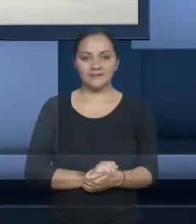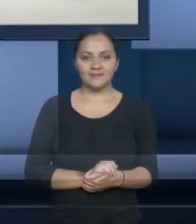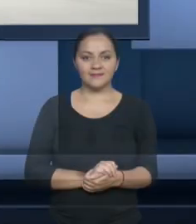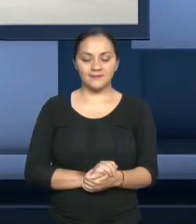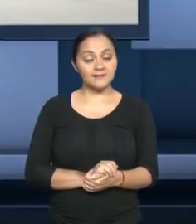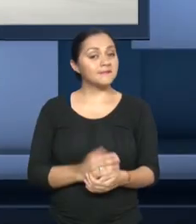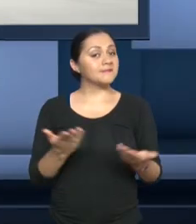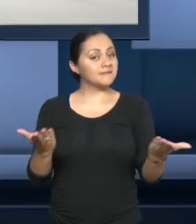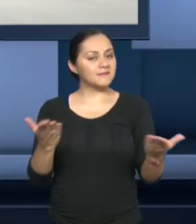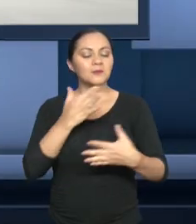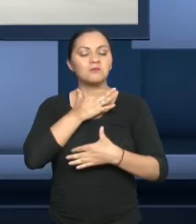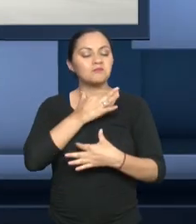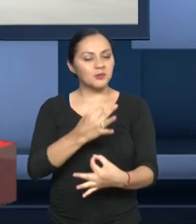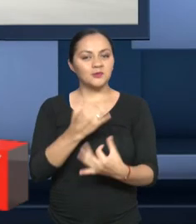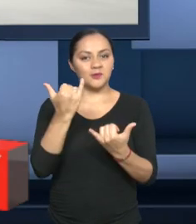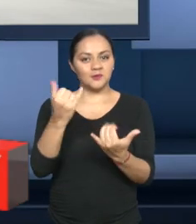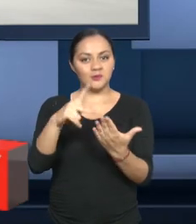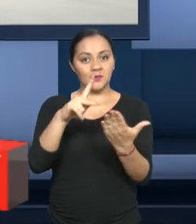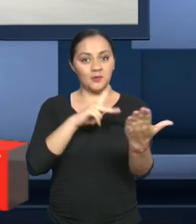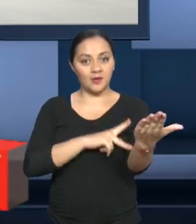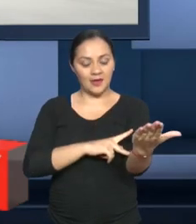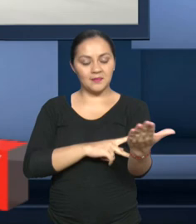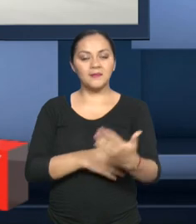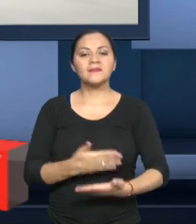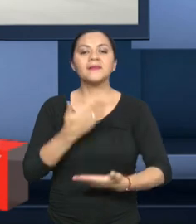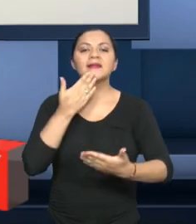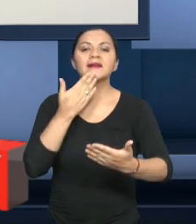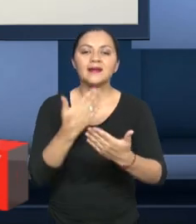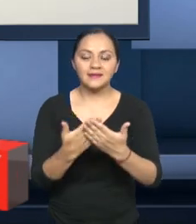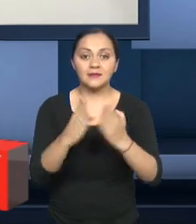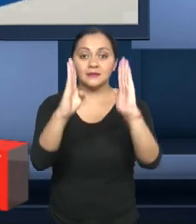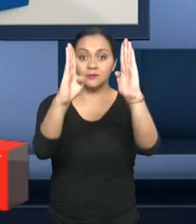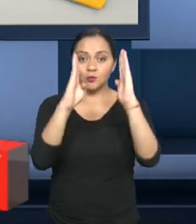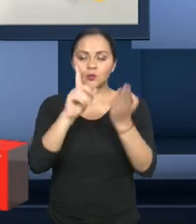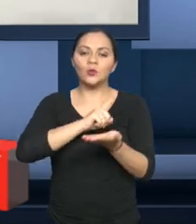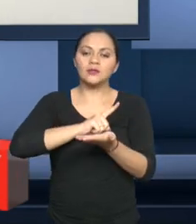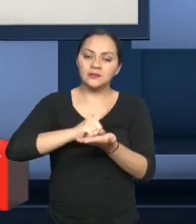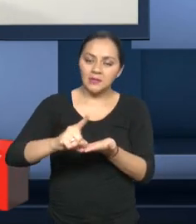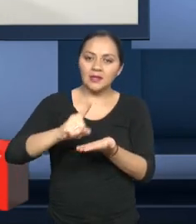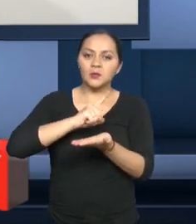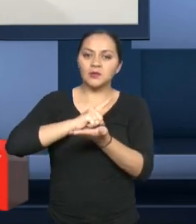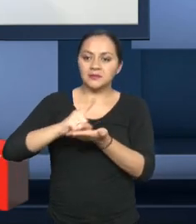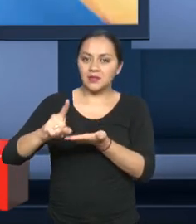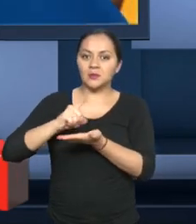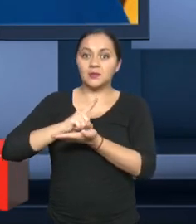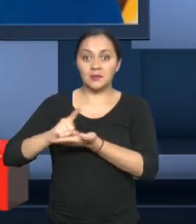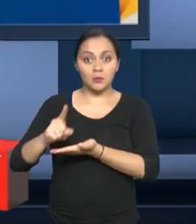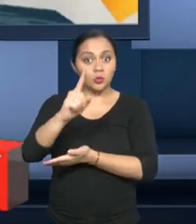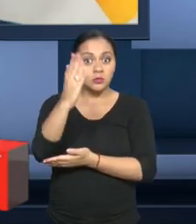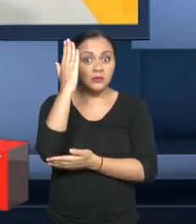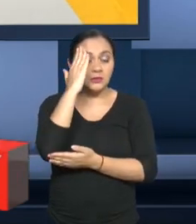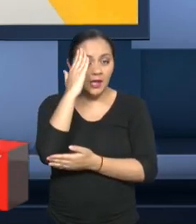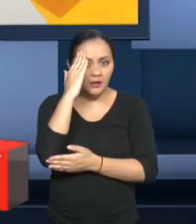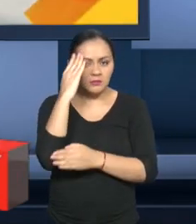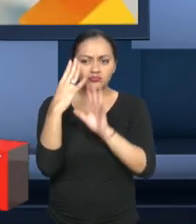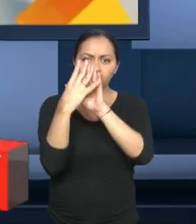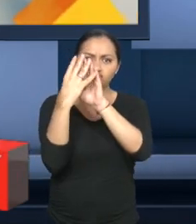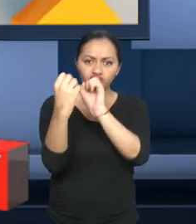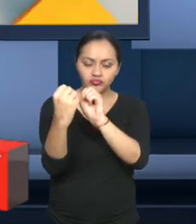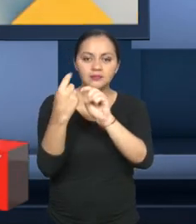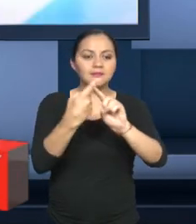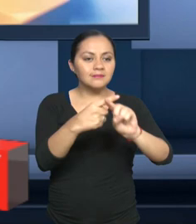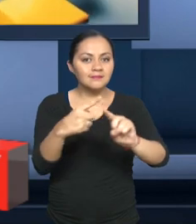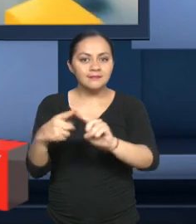ha sido un gusto compartir con ustedes muchas gracias por seguirnos cada semana en este espacio que nos permite conocer y entender más de la diversidad